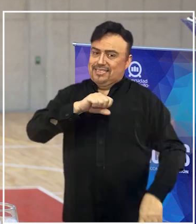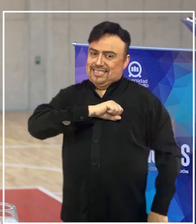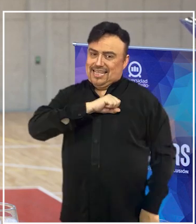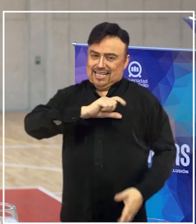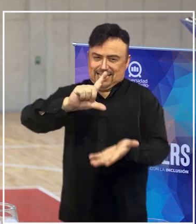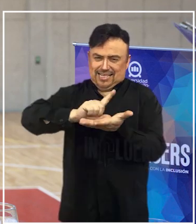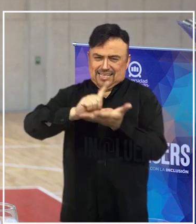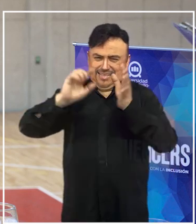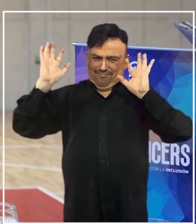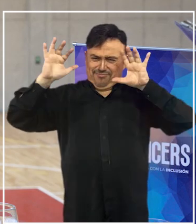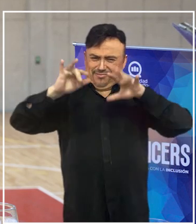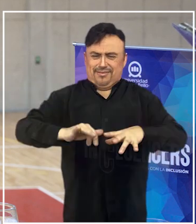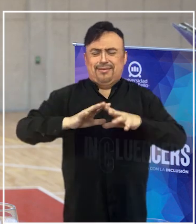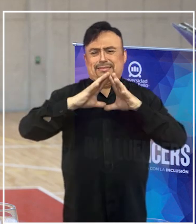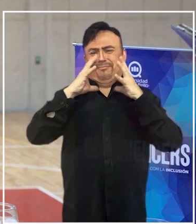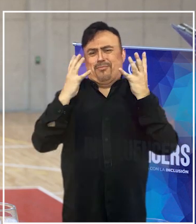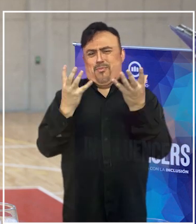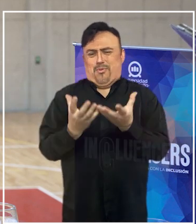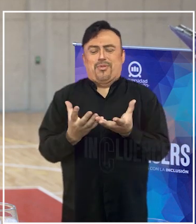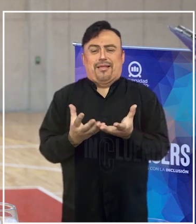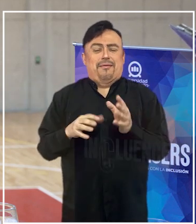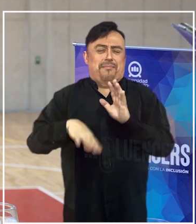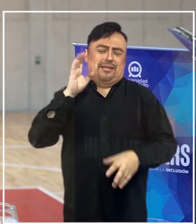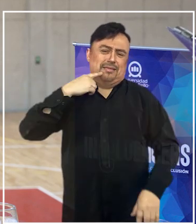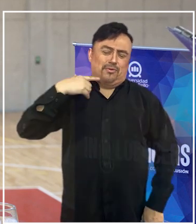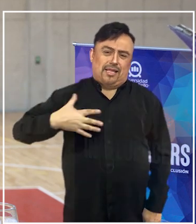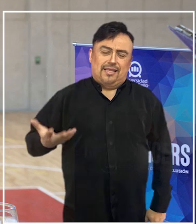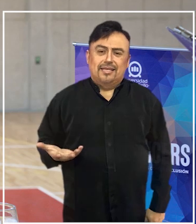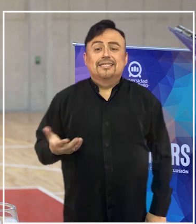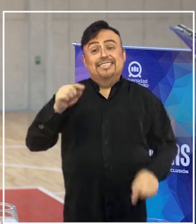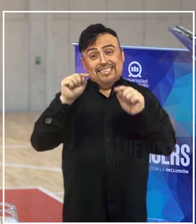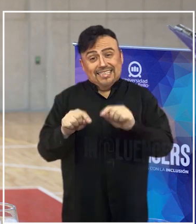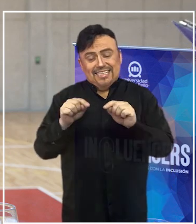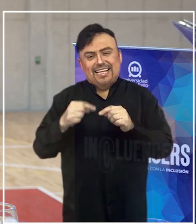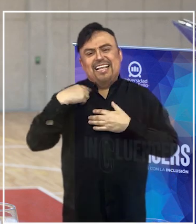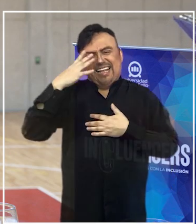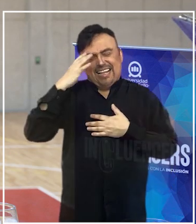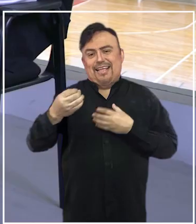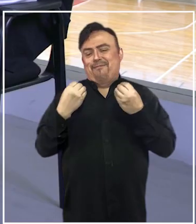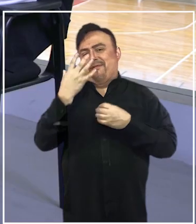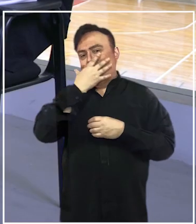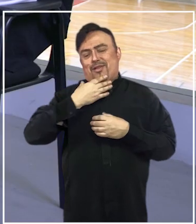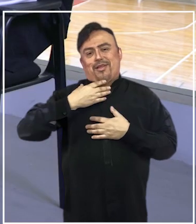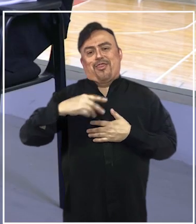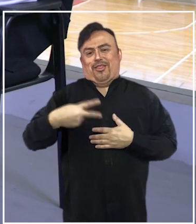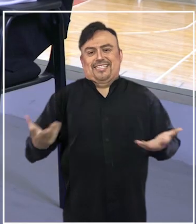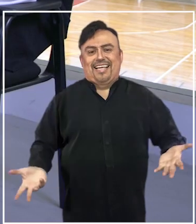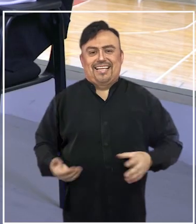sede de uno de los megaeventos más significativos y ese creo yo que es una maravillosa noticia.